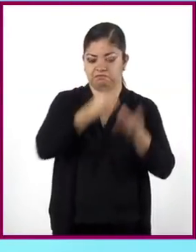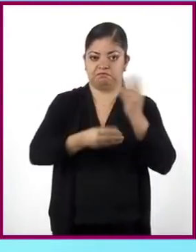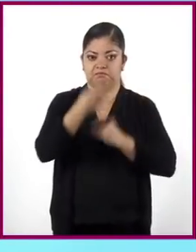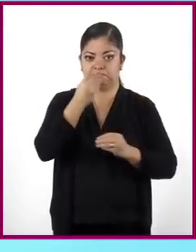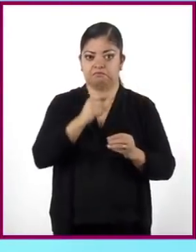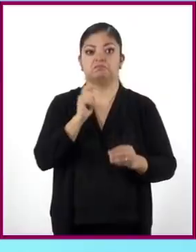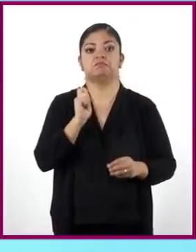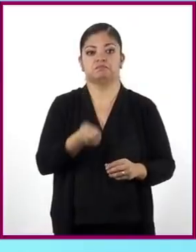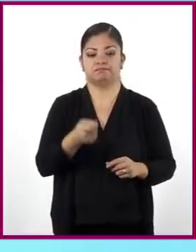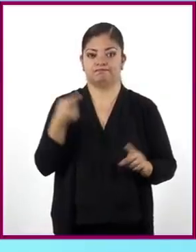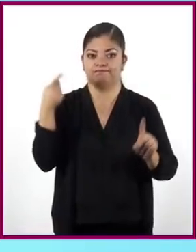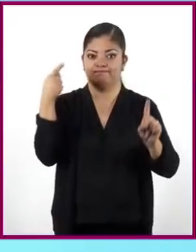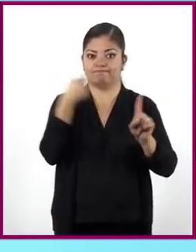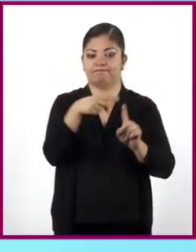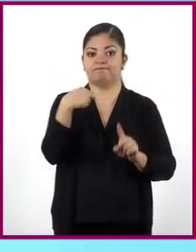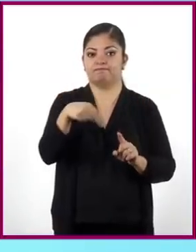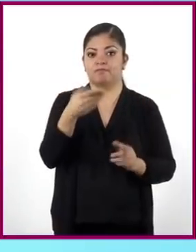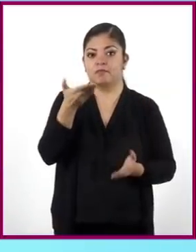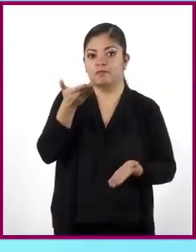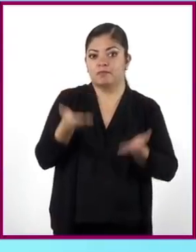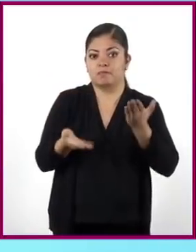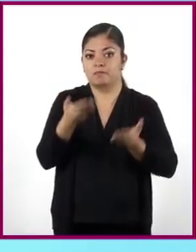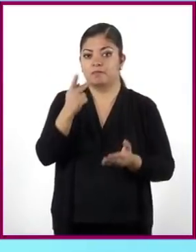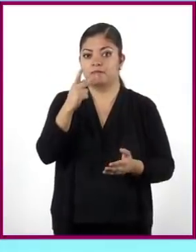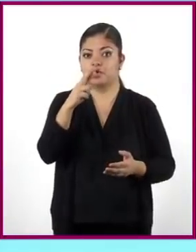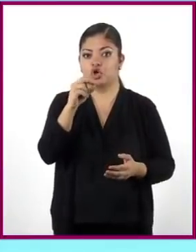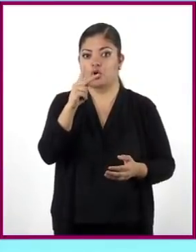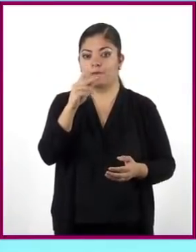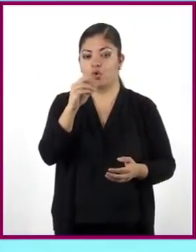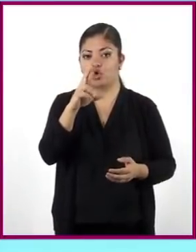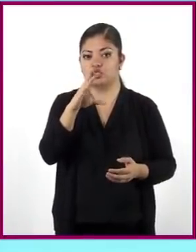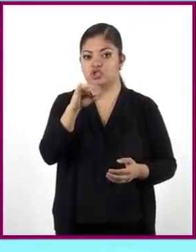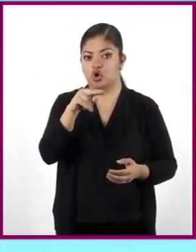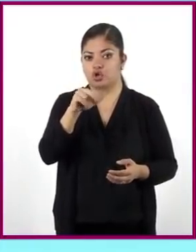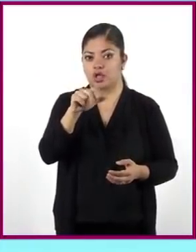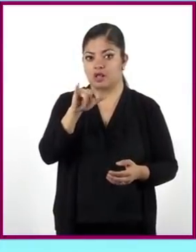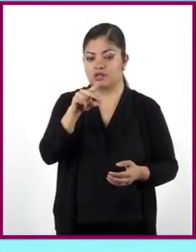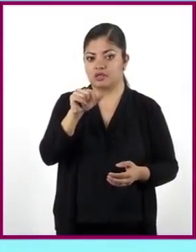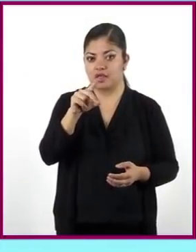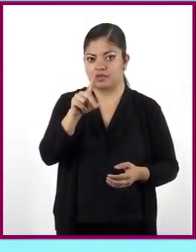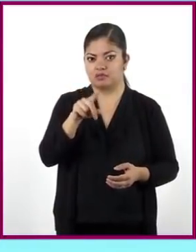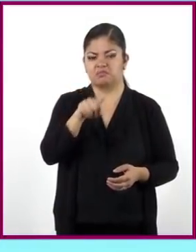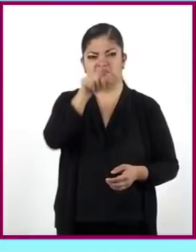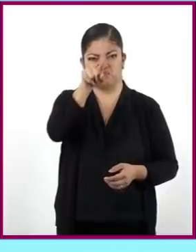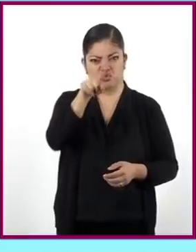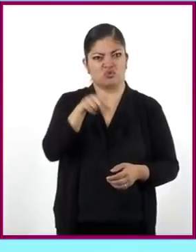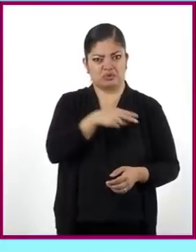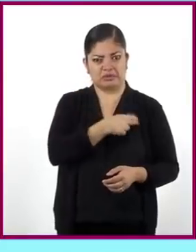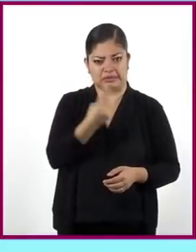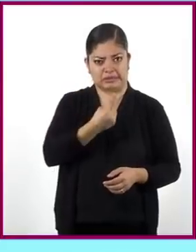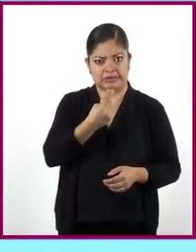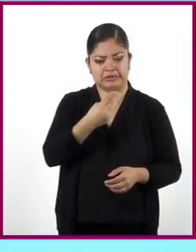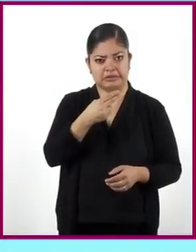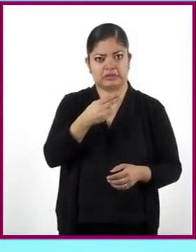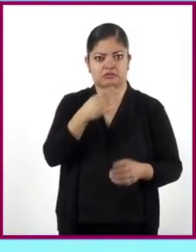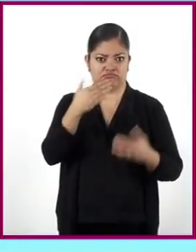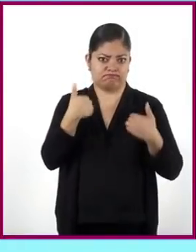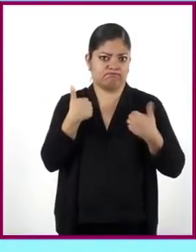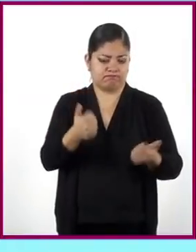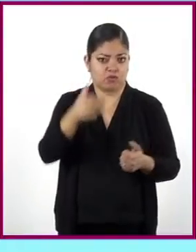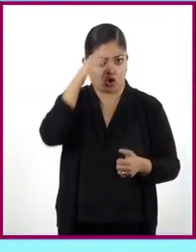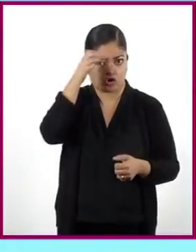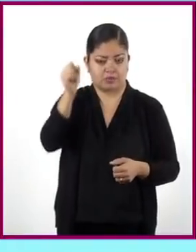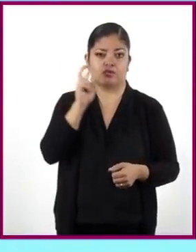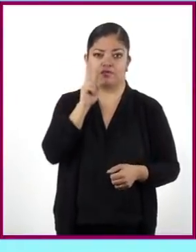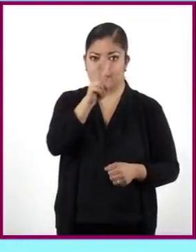Nos referimos a la proporcionalidad. Para que comprendan este concepto, las y los invitamos a ver